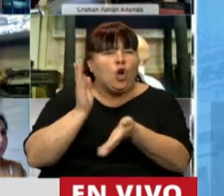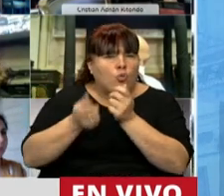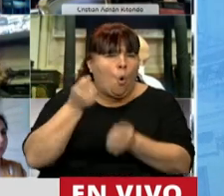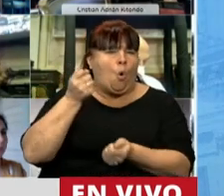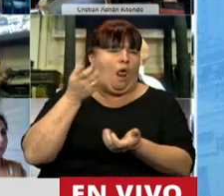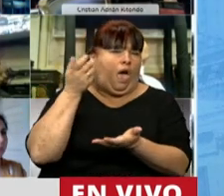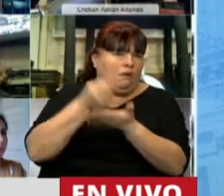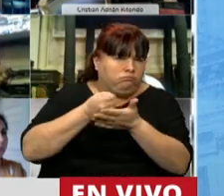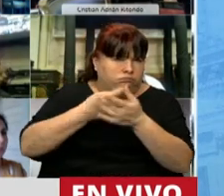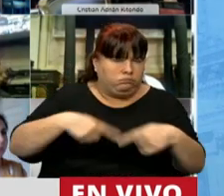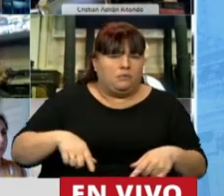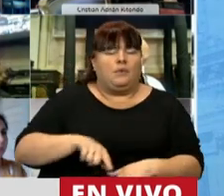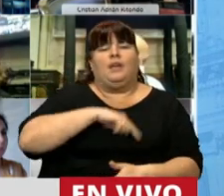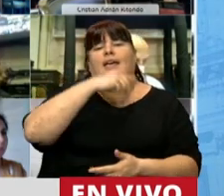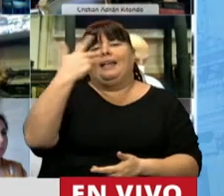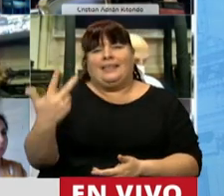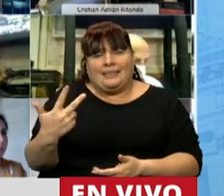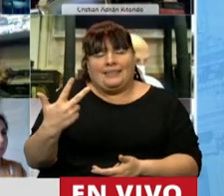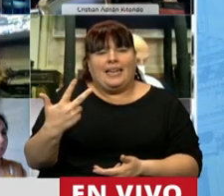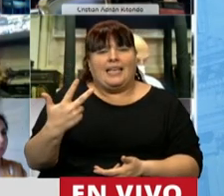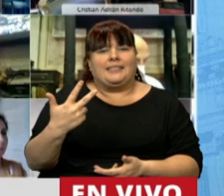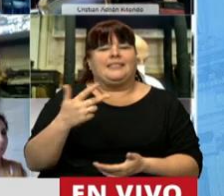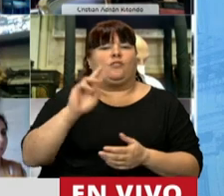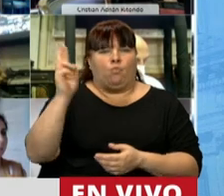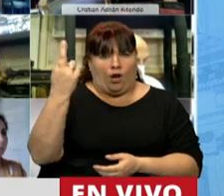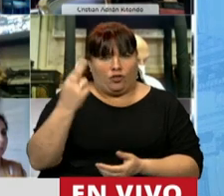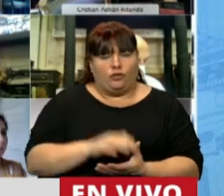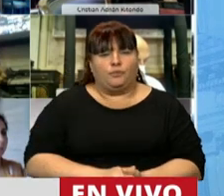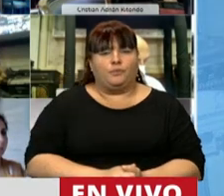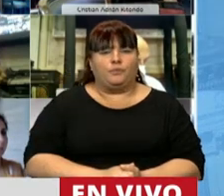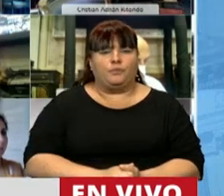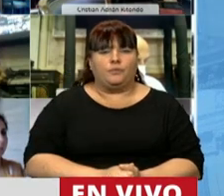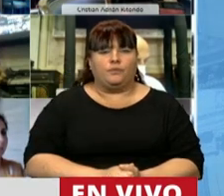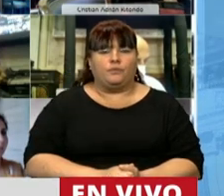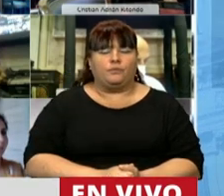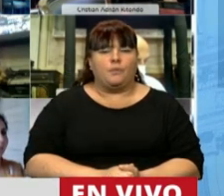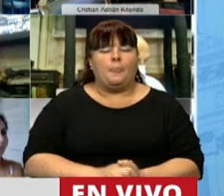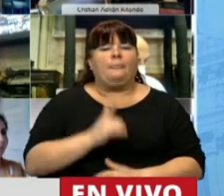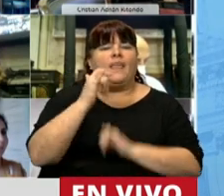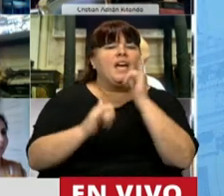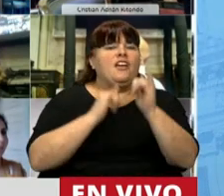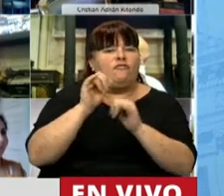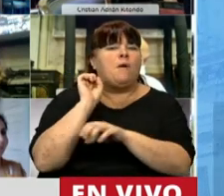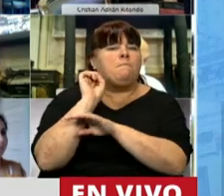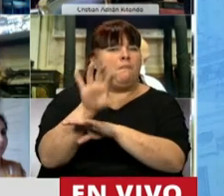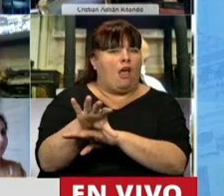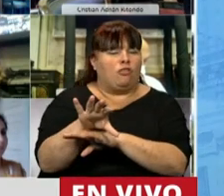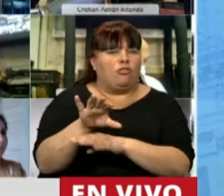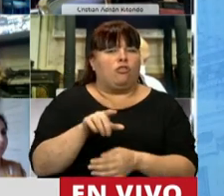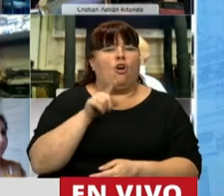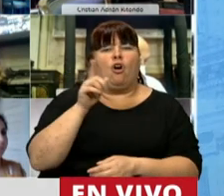y tormentos y 3 casos de muerte. El informe fue enviado